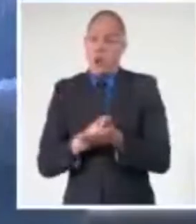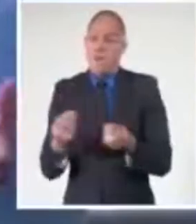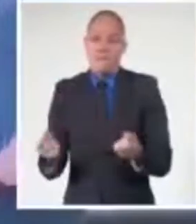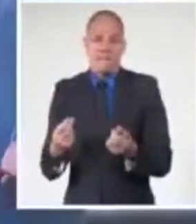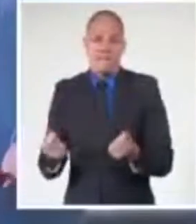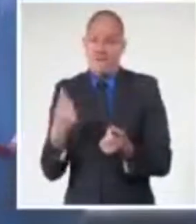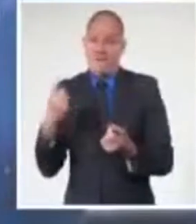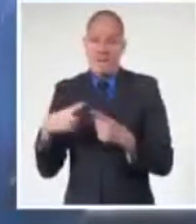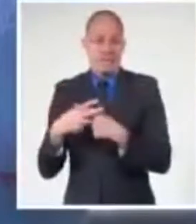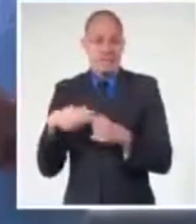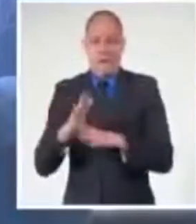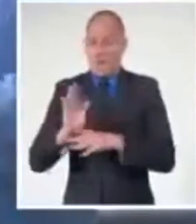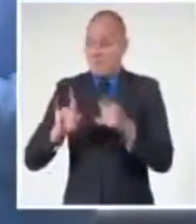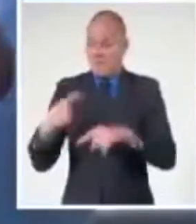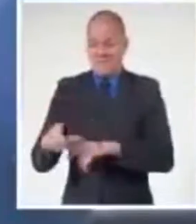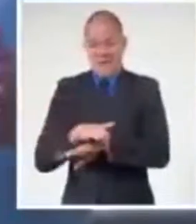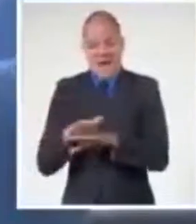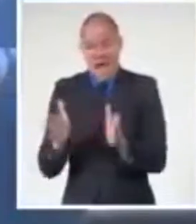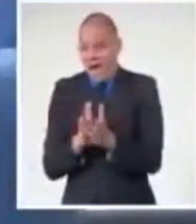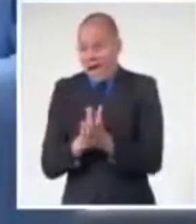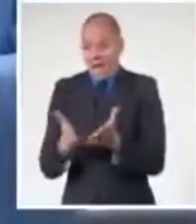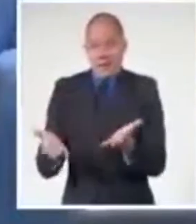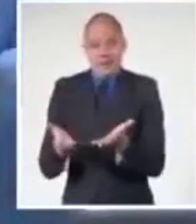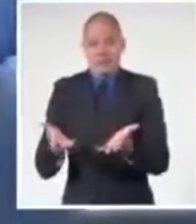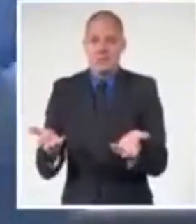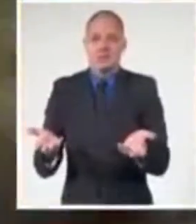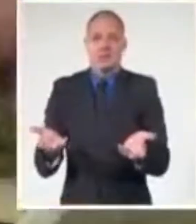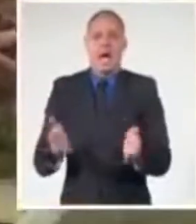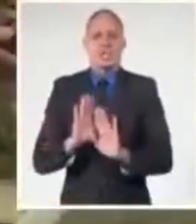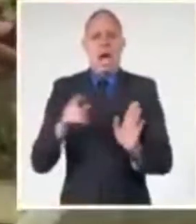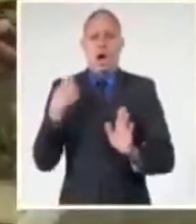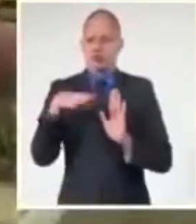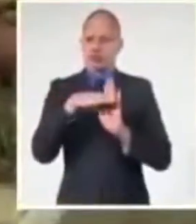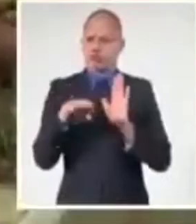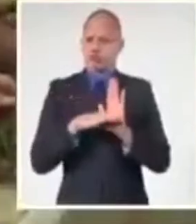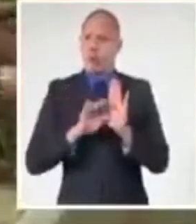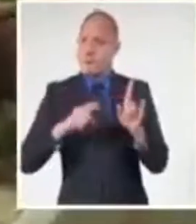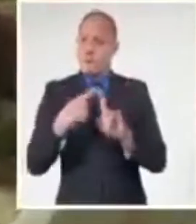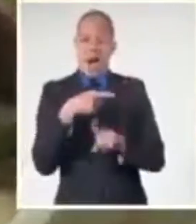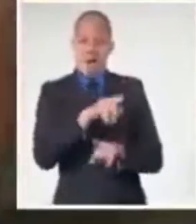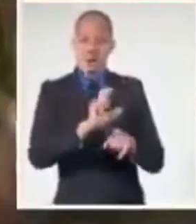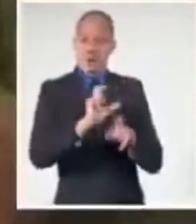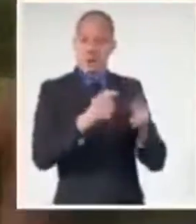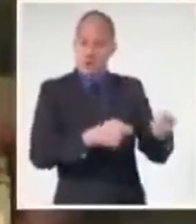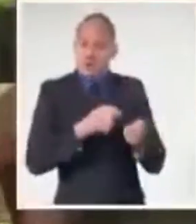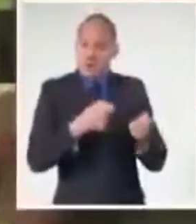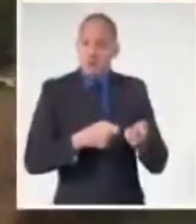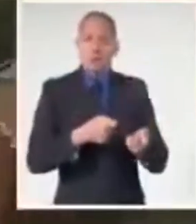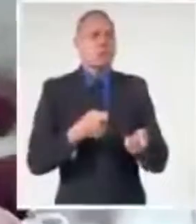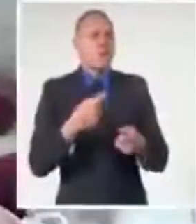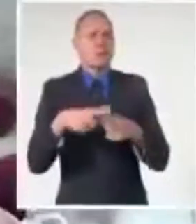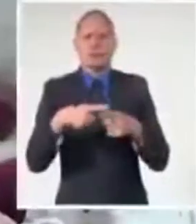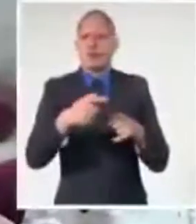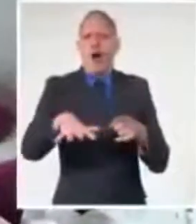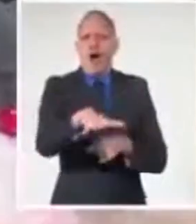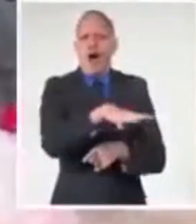decisión al lugar donde se están produciendo los hechos económicos. Todas las medidas que hemos adoptado en el sector de la agricultura, agropecuario, y la